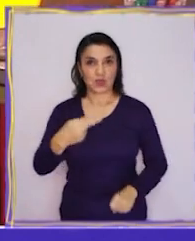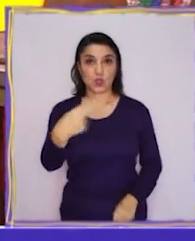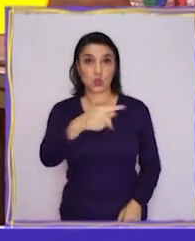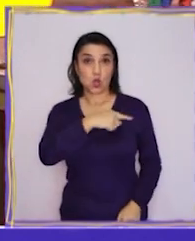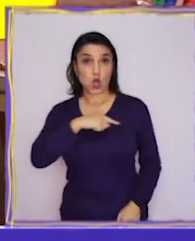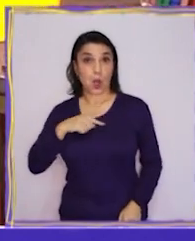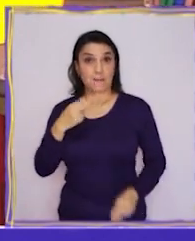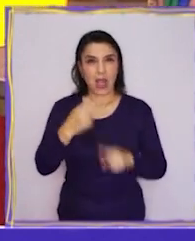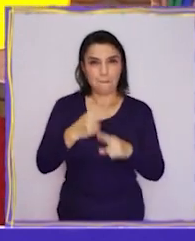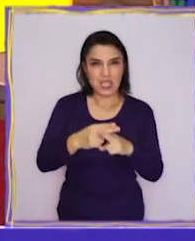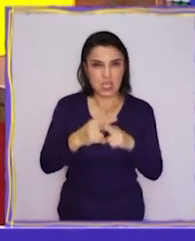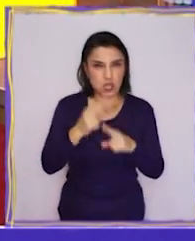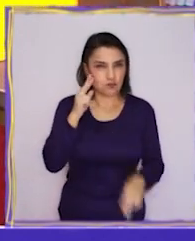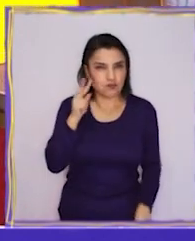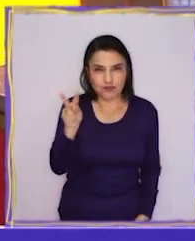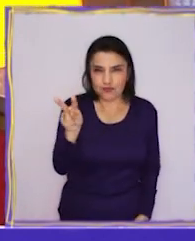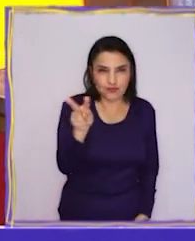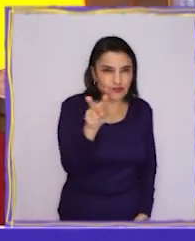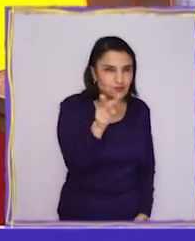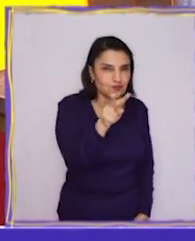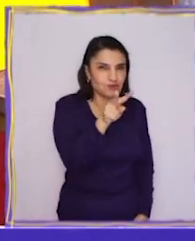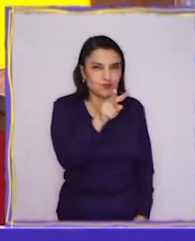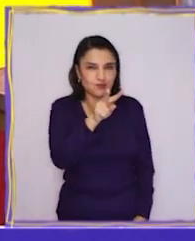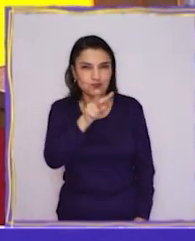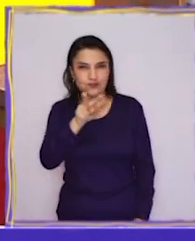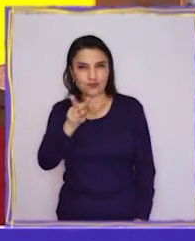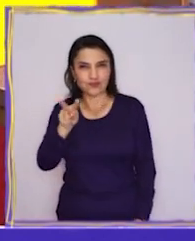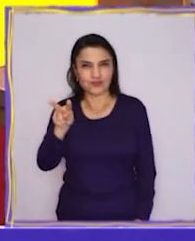sus nombres y apellidos? A ver.